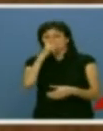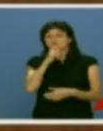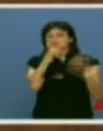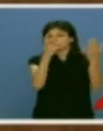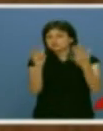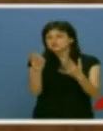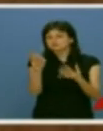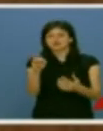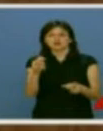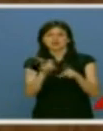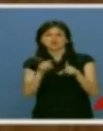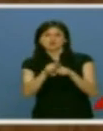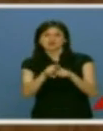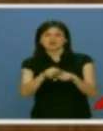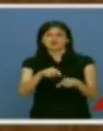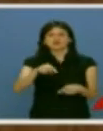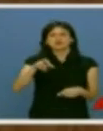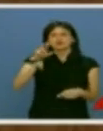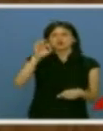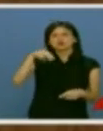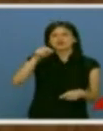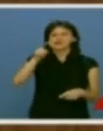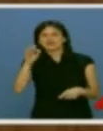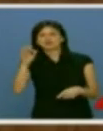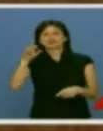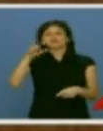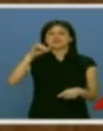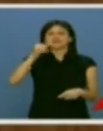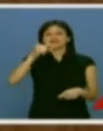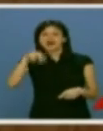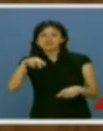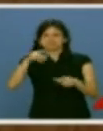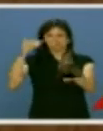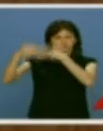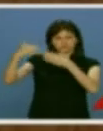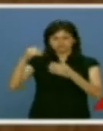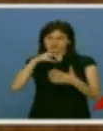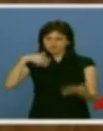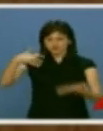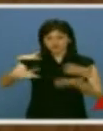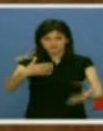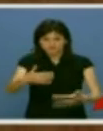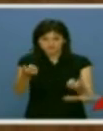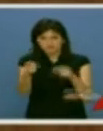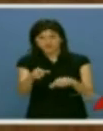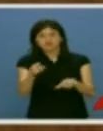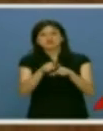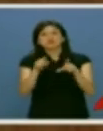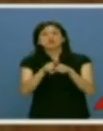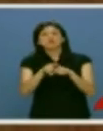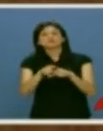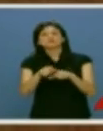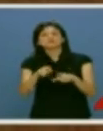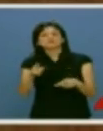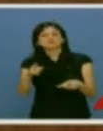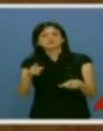por gobiernos como los de Margaret Thatcher o Ronald Reagan. A finales de los 90 y con el comienzo del nuevo siglo vimos de nuevo crecer las tesis de la desregulación,